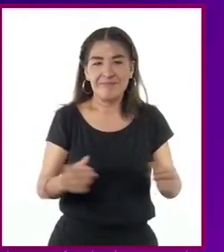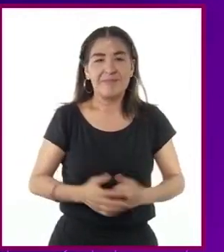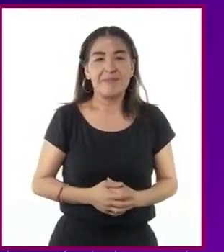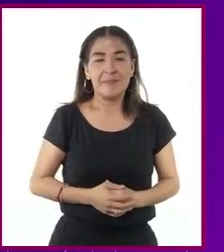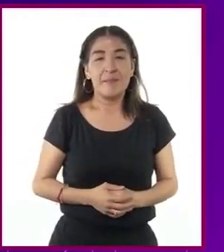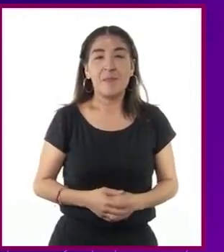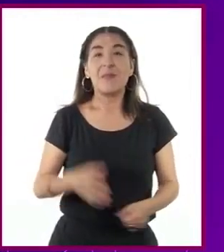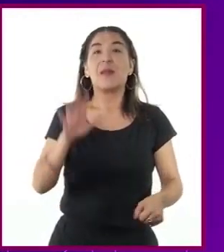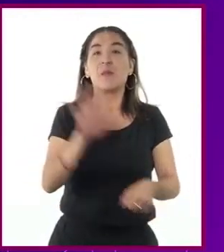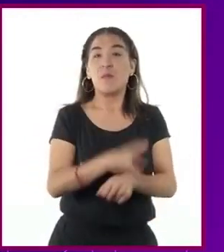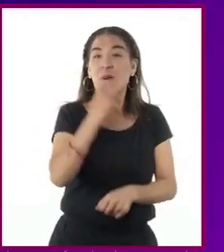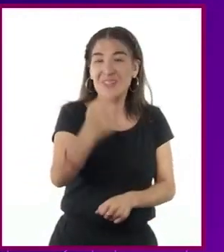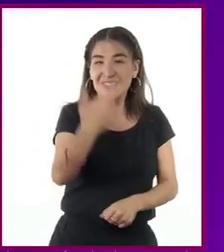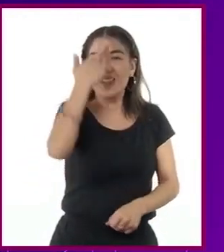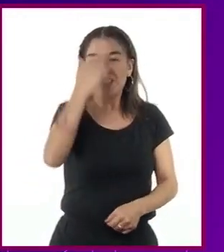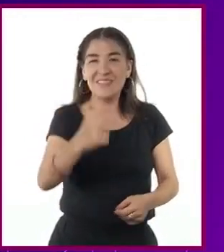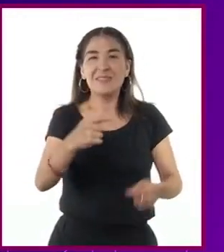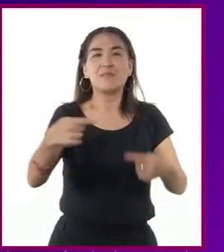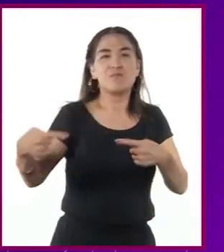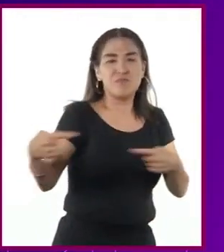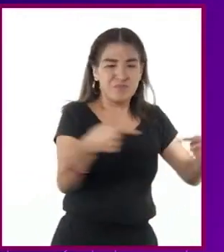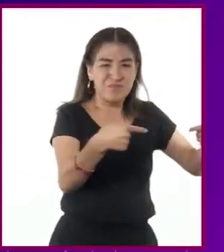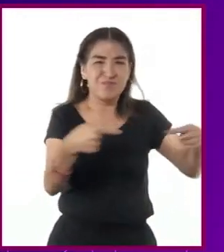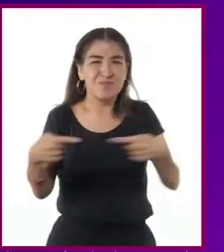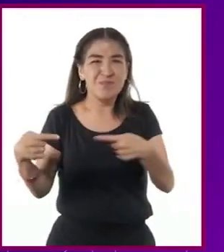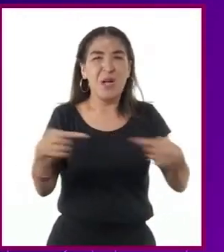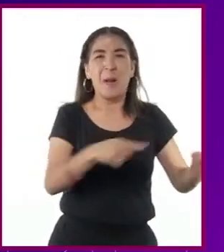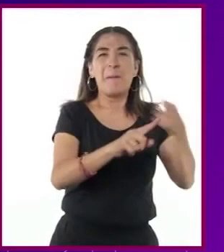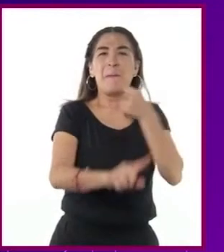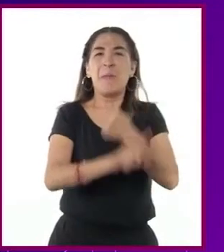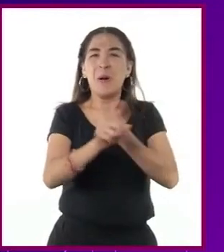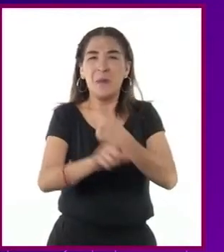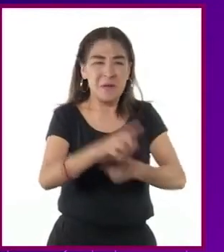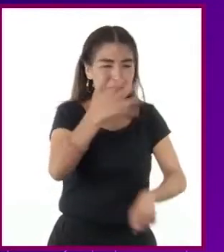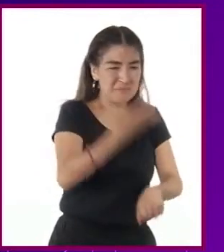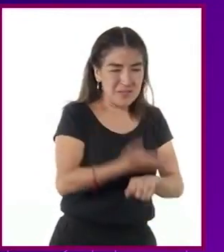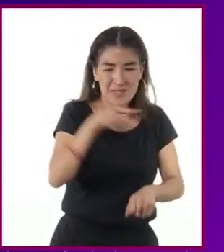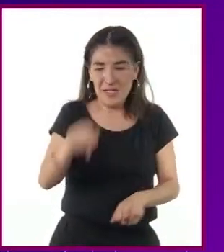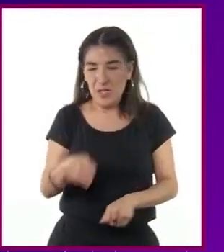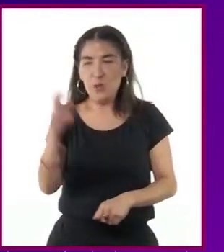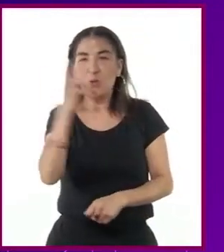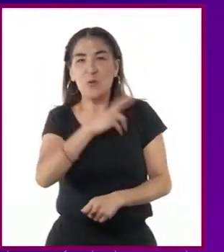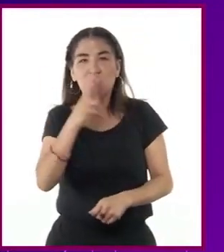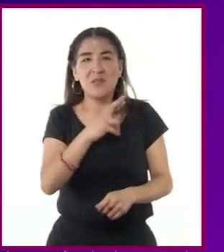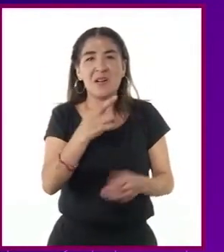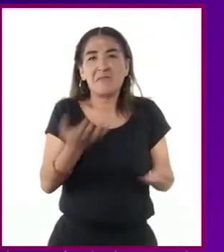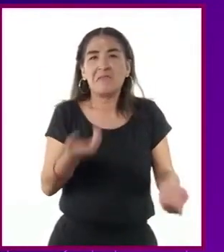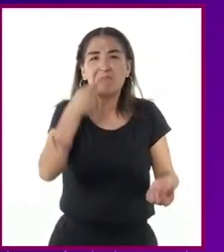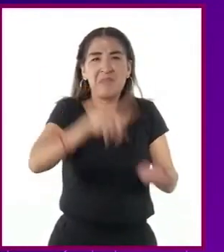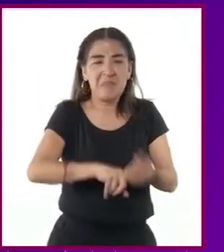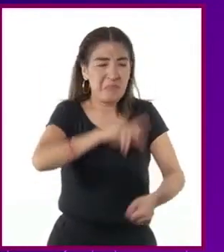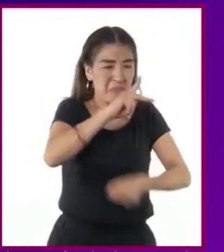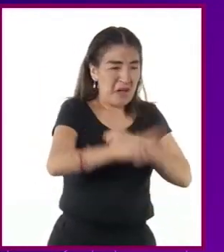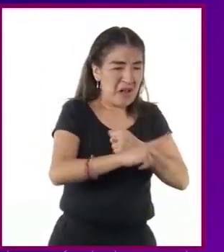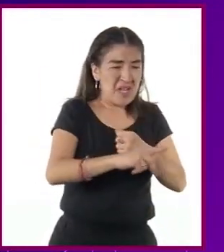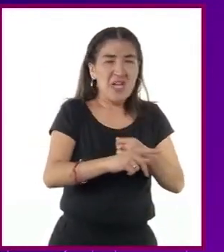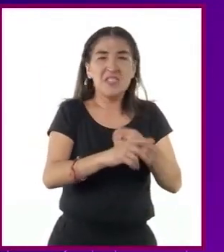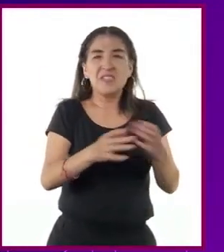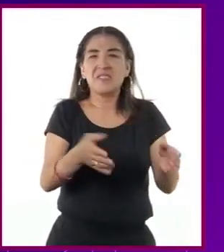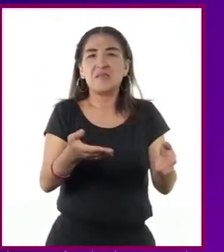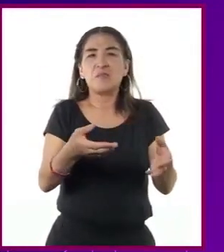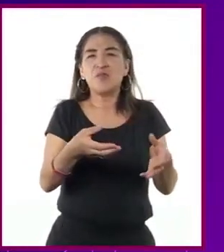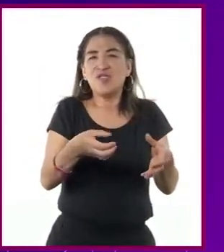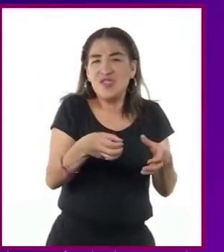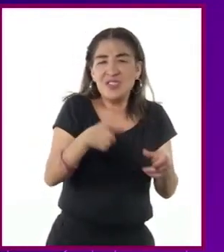era una guerra de pugnas y de conflictos en países chiquitos, en países periféricos.